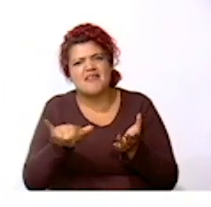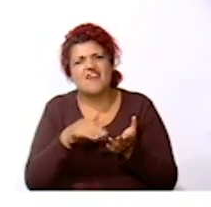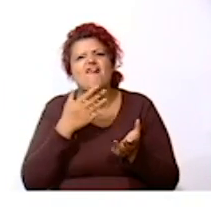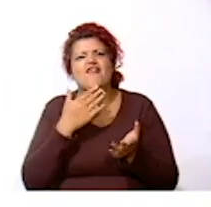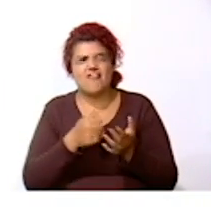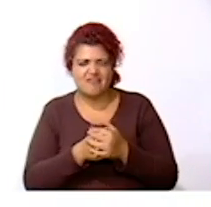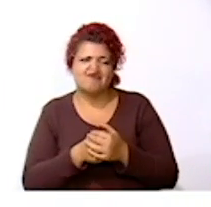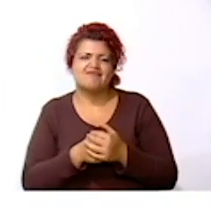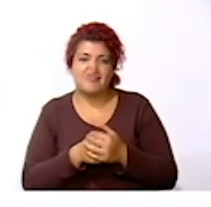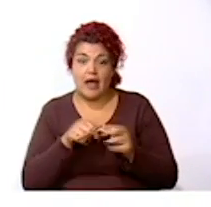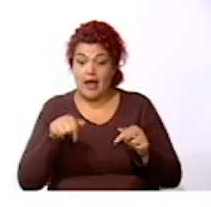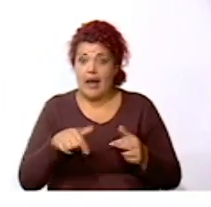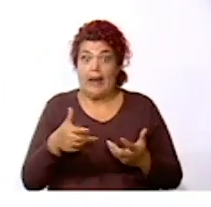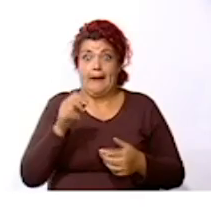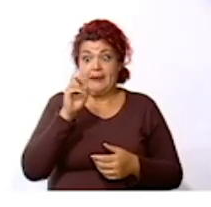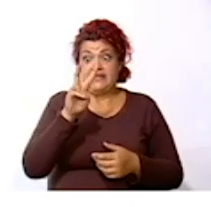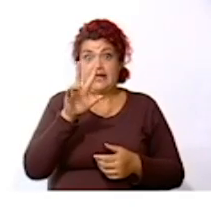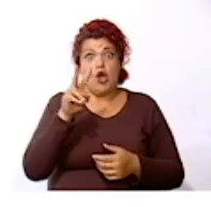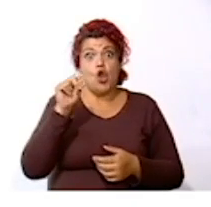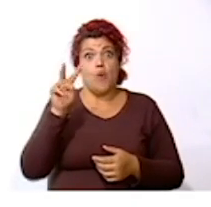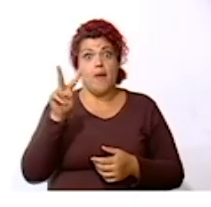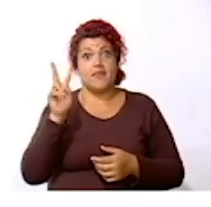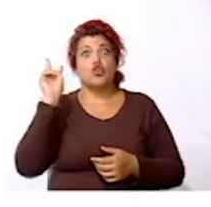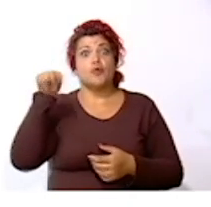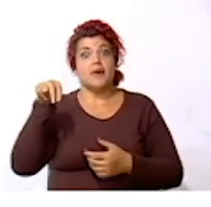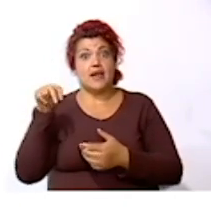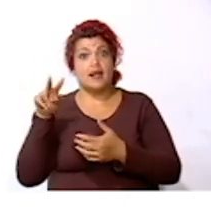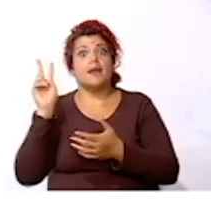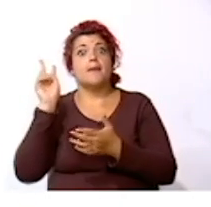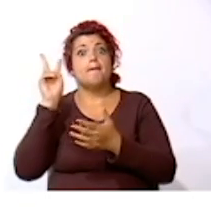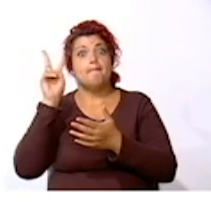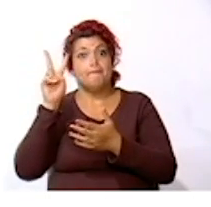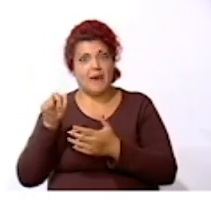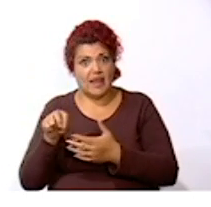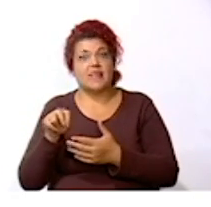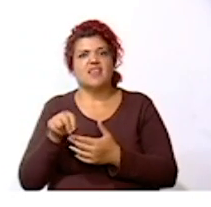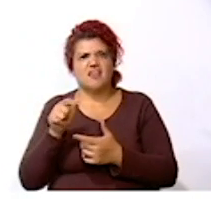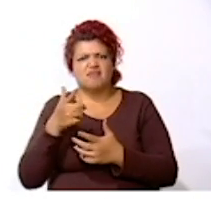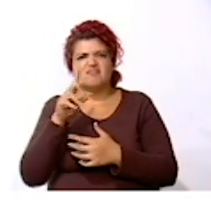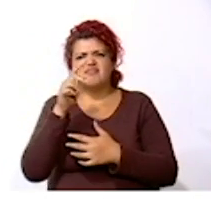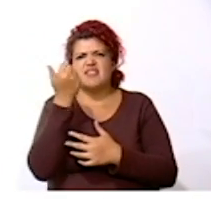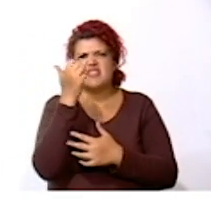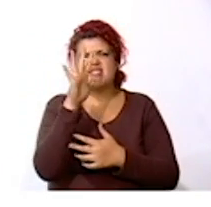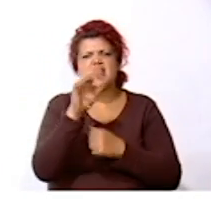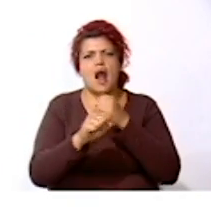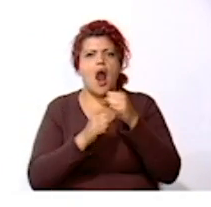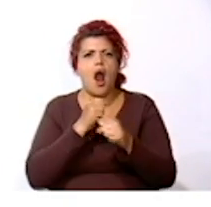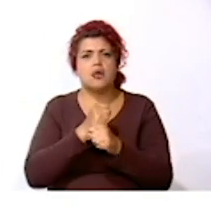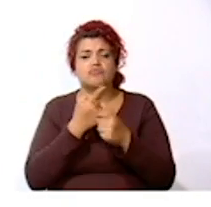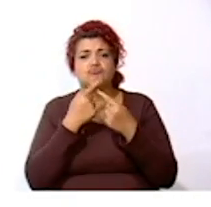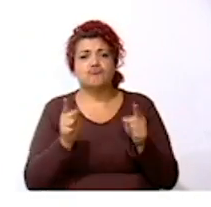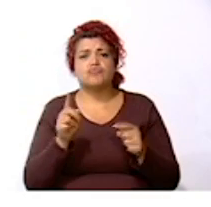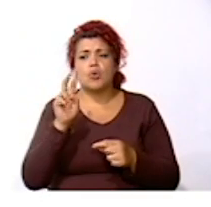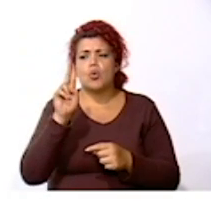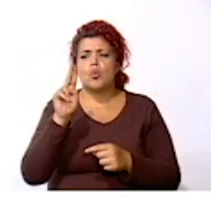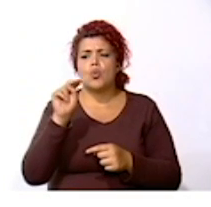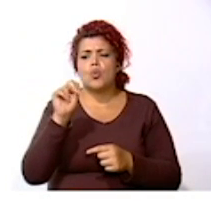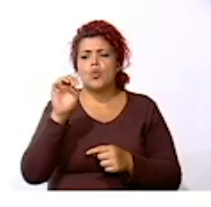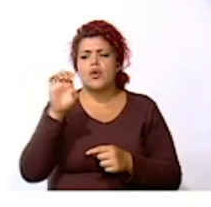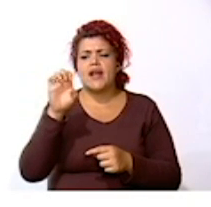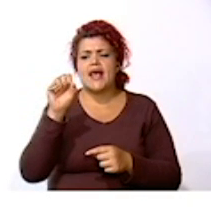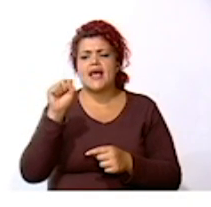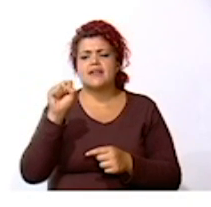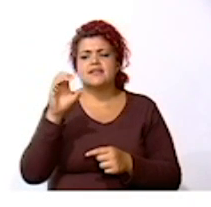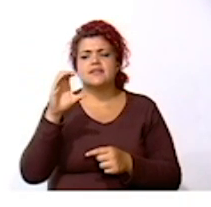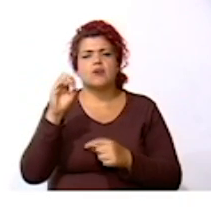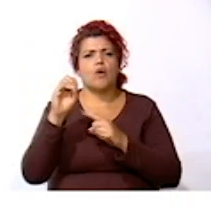25 de noviembre de 2020 noviembre Décimoquinto aniversario de la declaratoria de la UNESCO De la tradición del